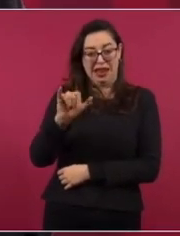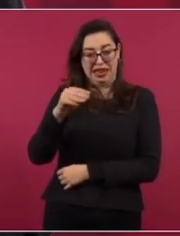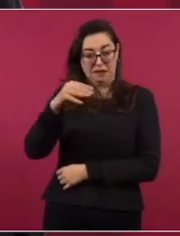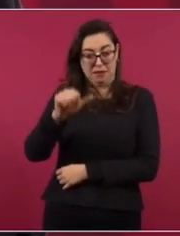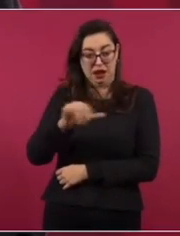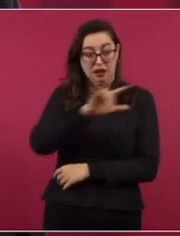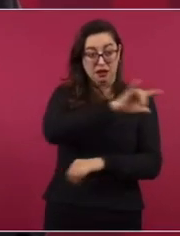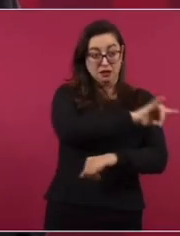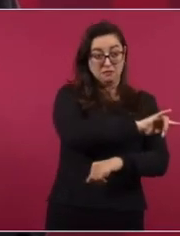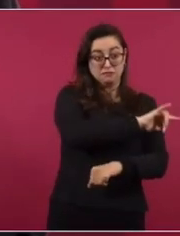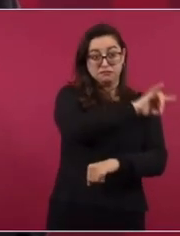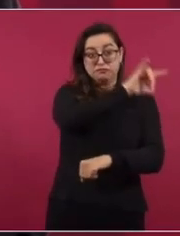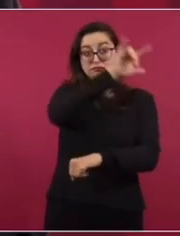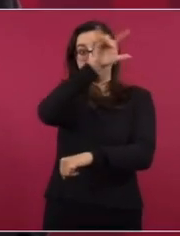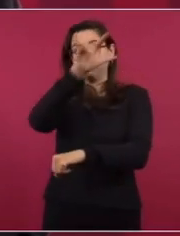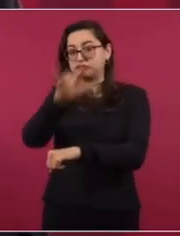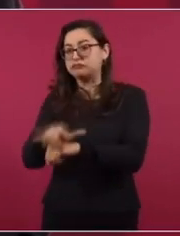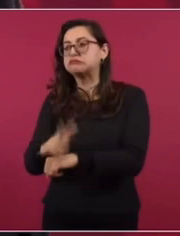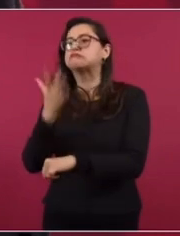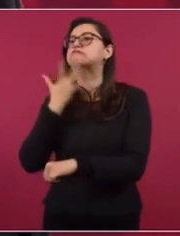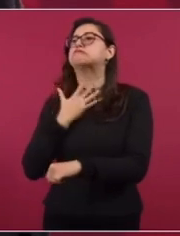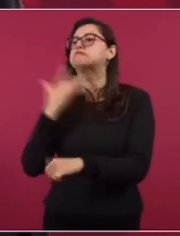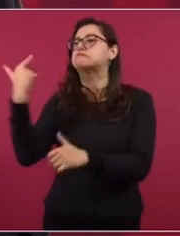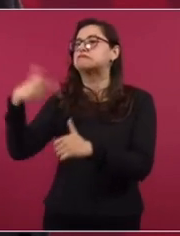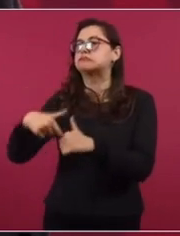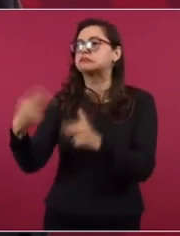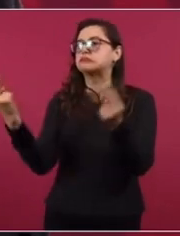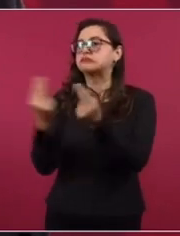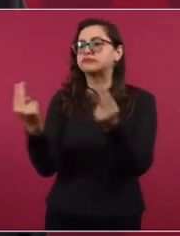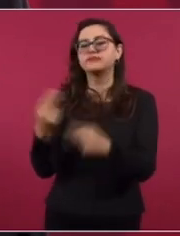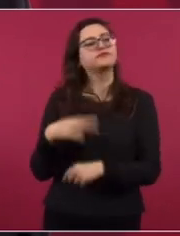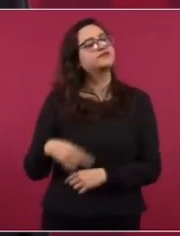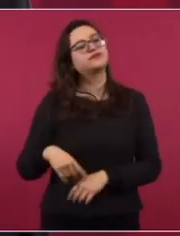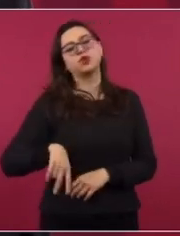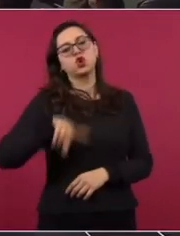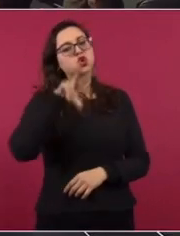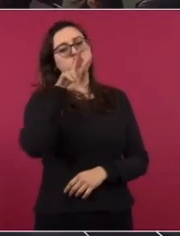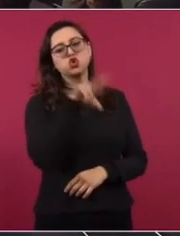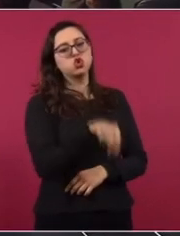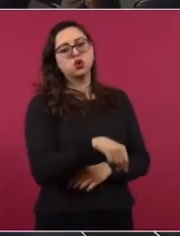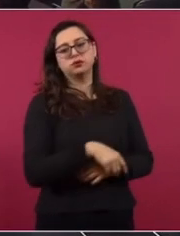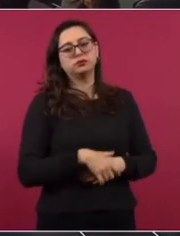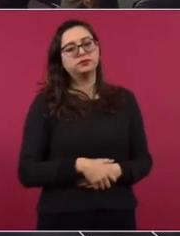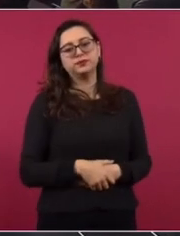Y luego prohíben el espacio aéreo y les dan,